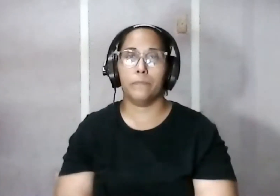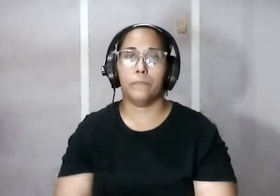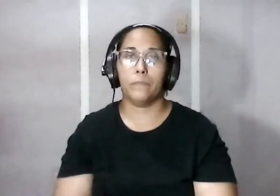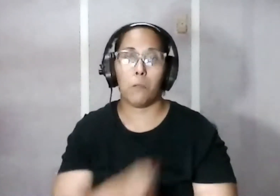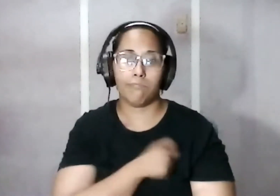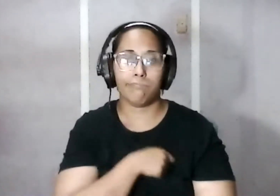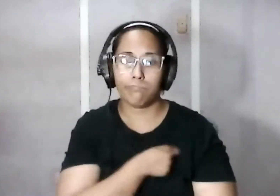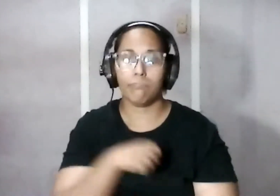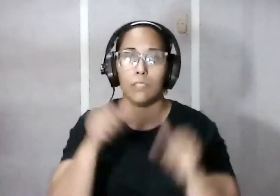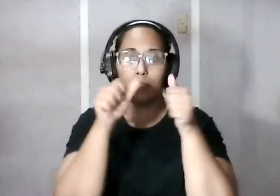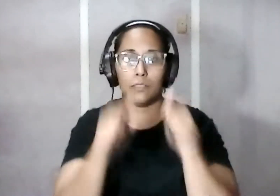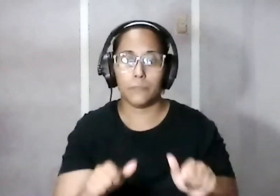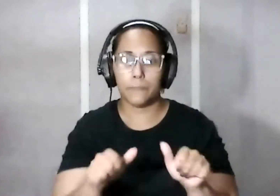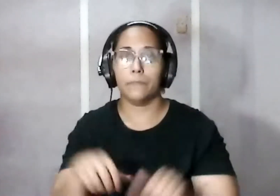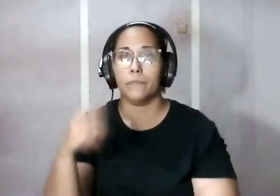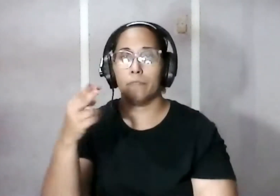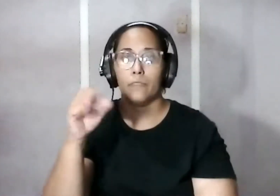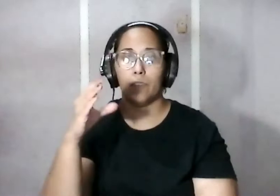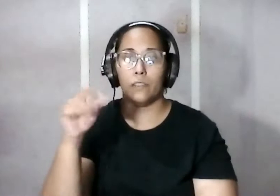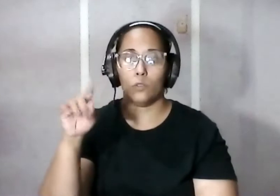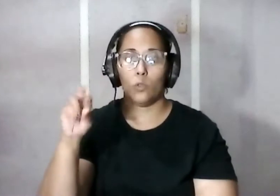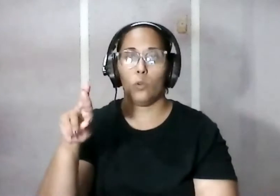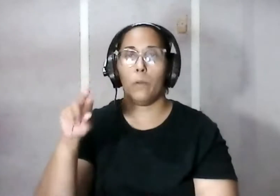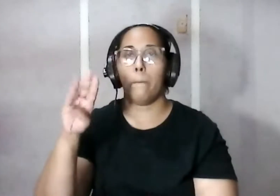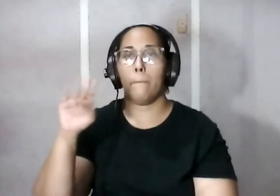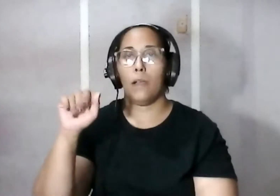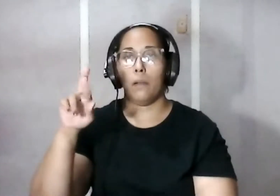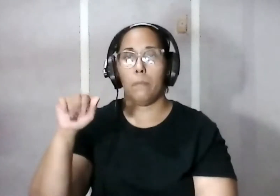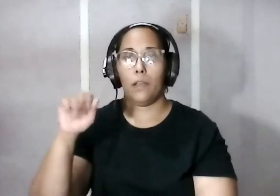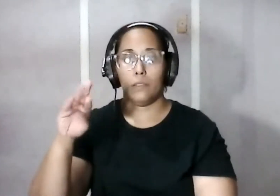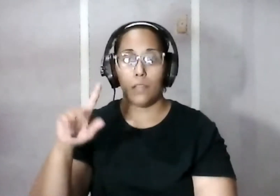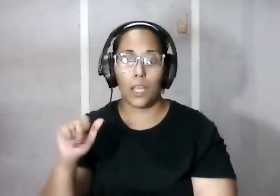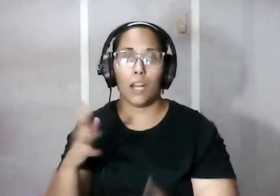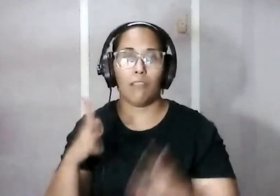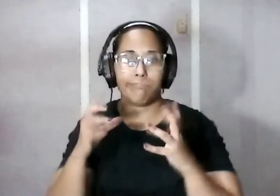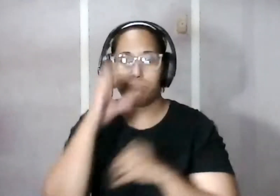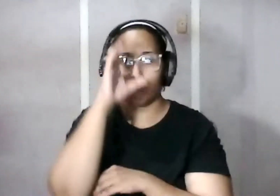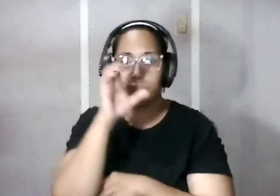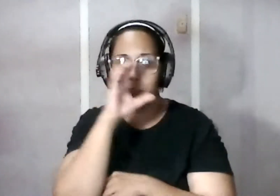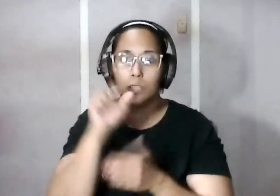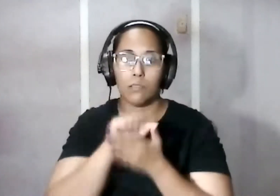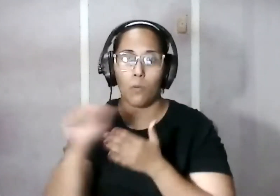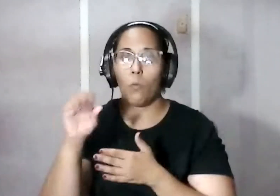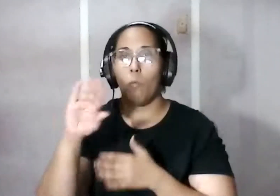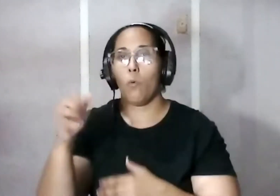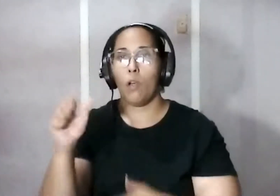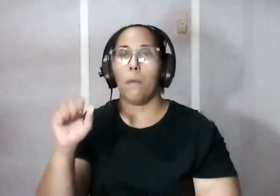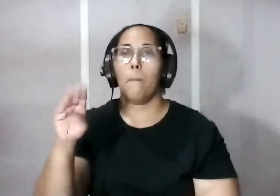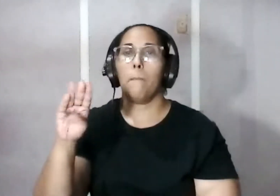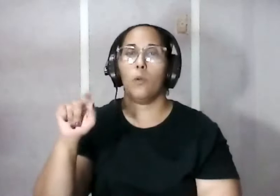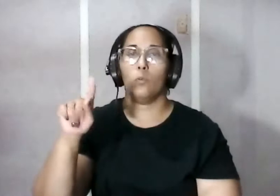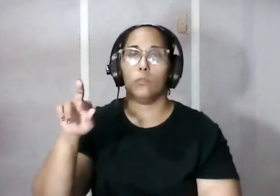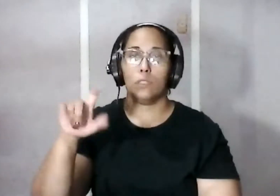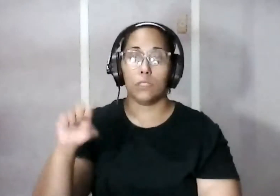del arquitecto Héctor Balvanera y está dedicada a la catedral de San Juan Bautista así que las personas interesadas